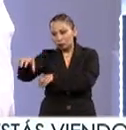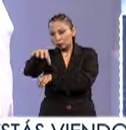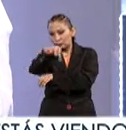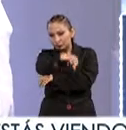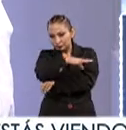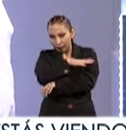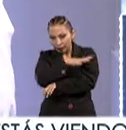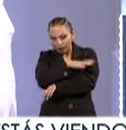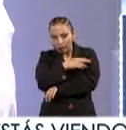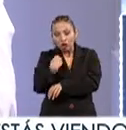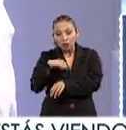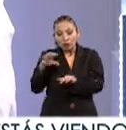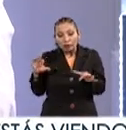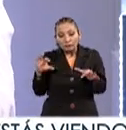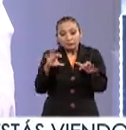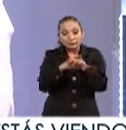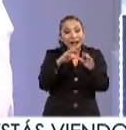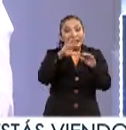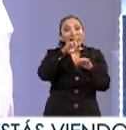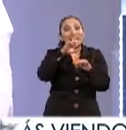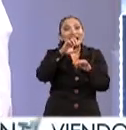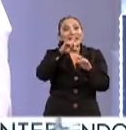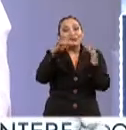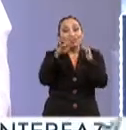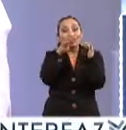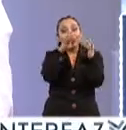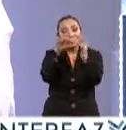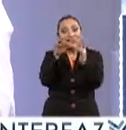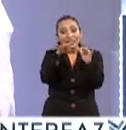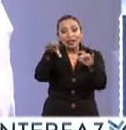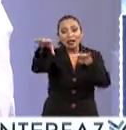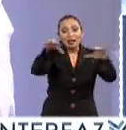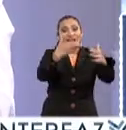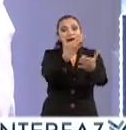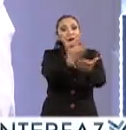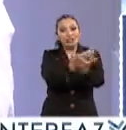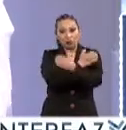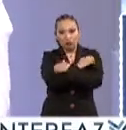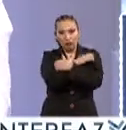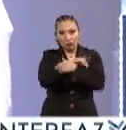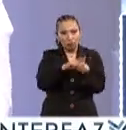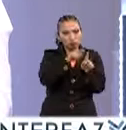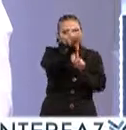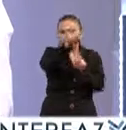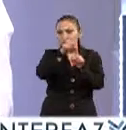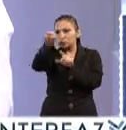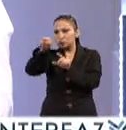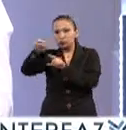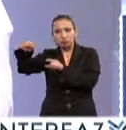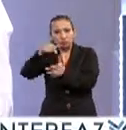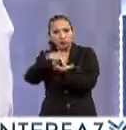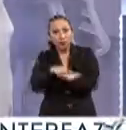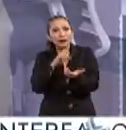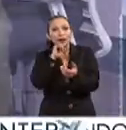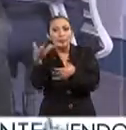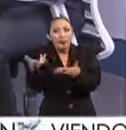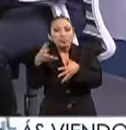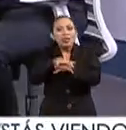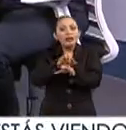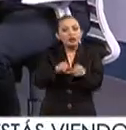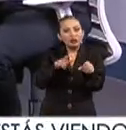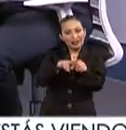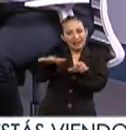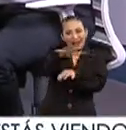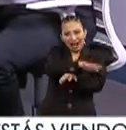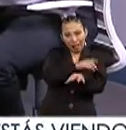realidad, somos parte de una red de extensión de servicios educativos y, precisamente, de integración social